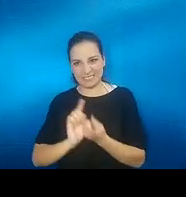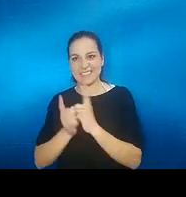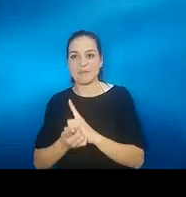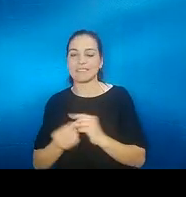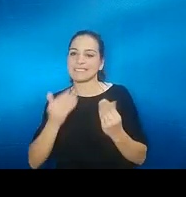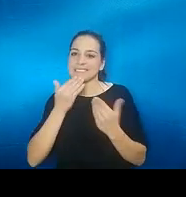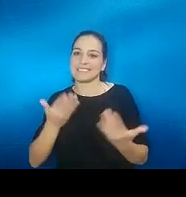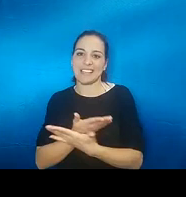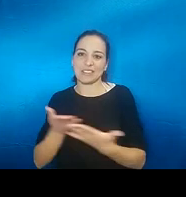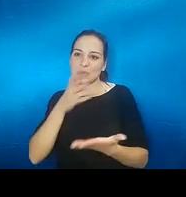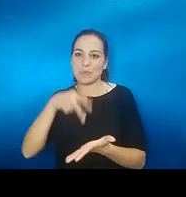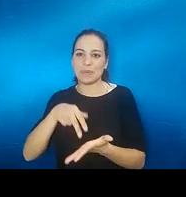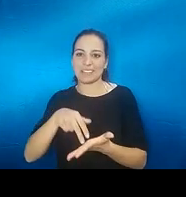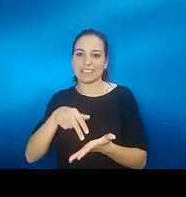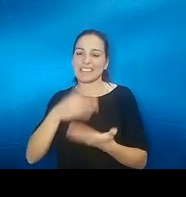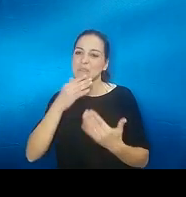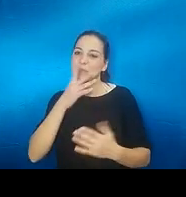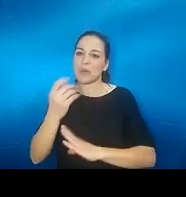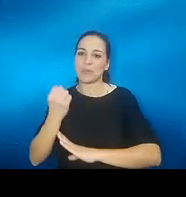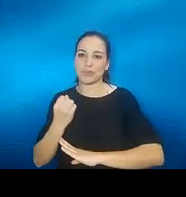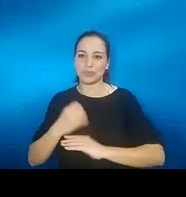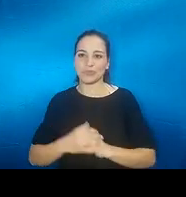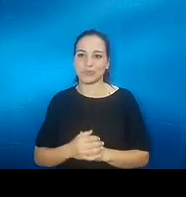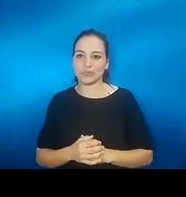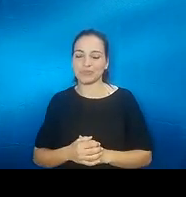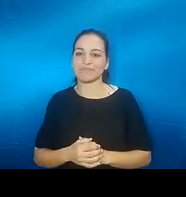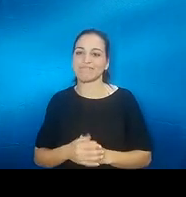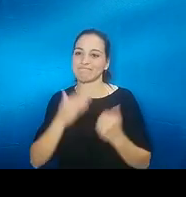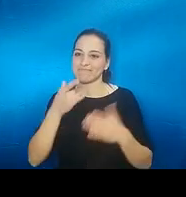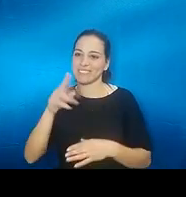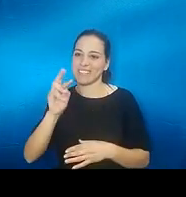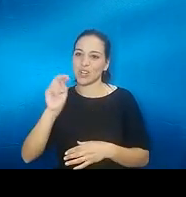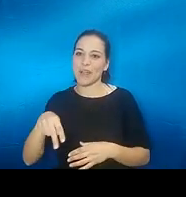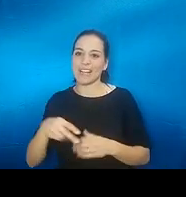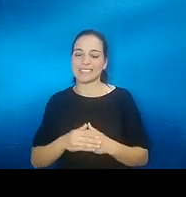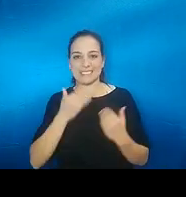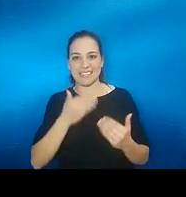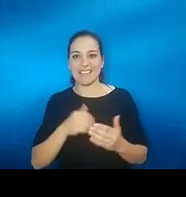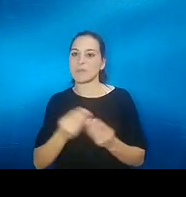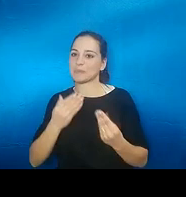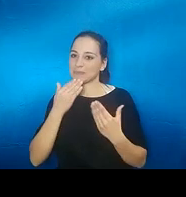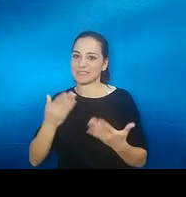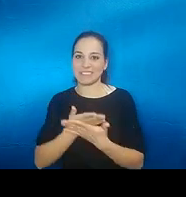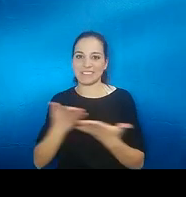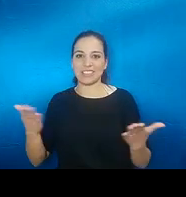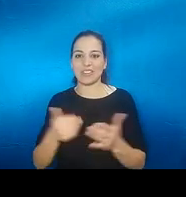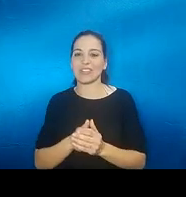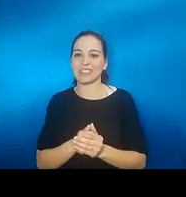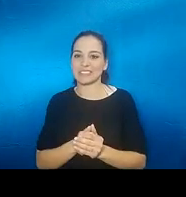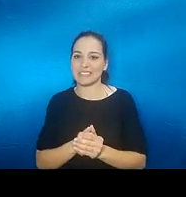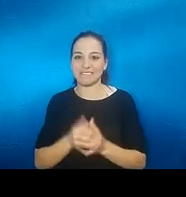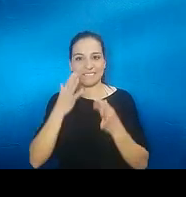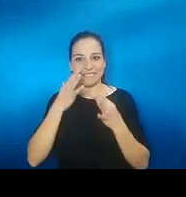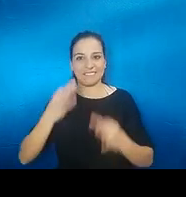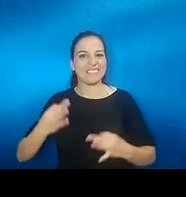la presencia y vuestro apoyo muy bien gracias a ti Rubén muchas gracias gracias a todos seguro que va a haber